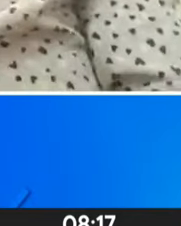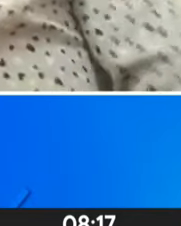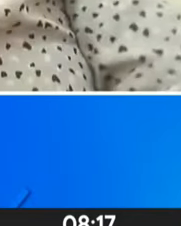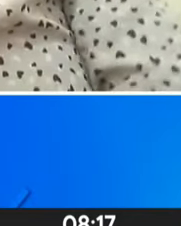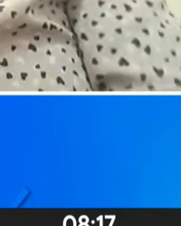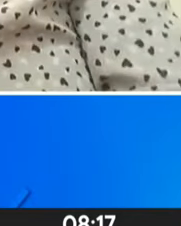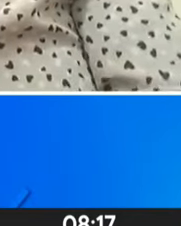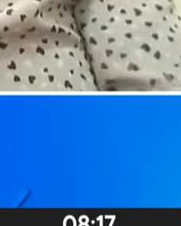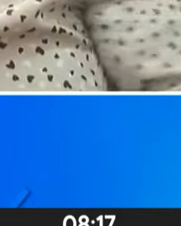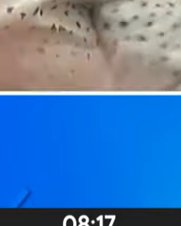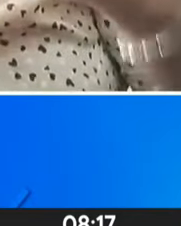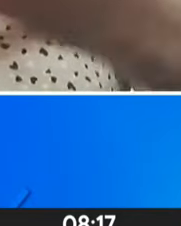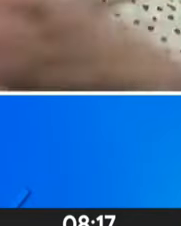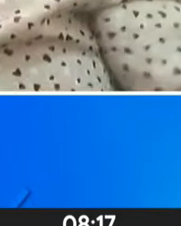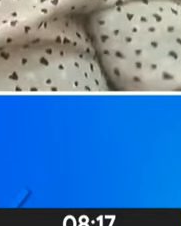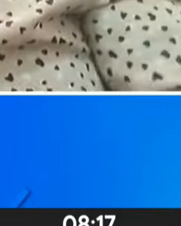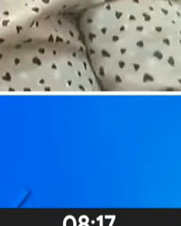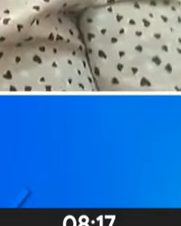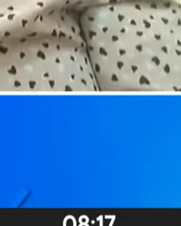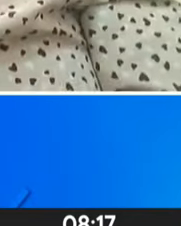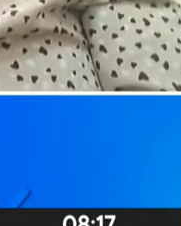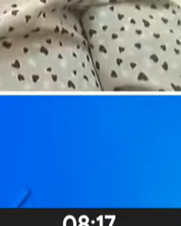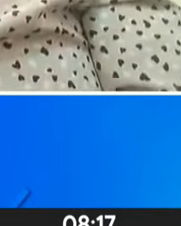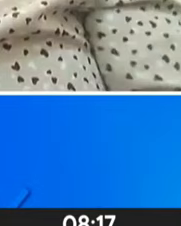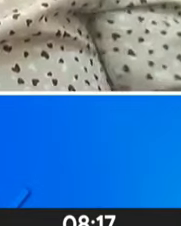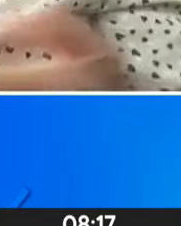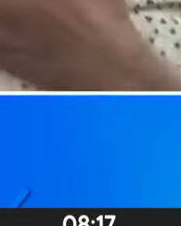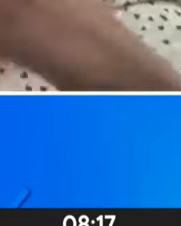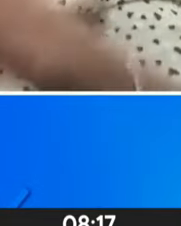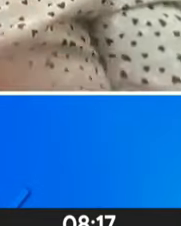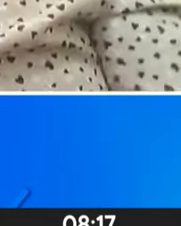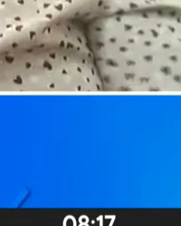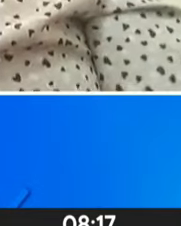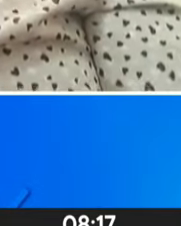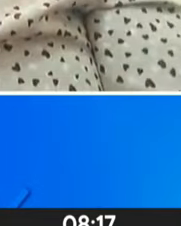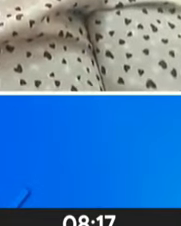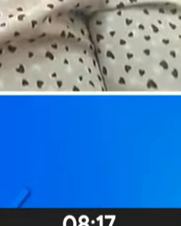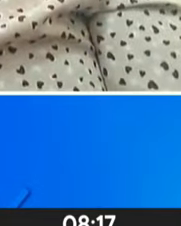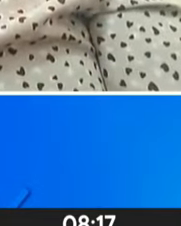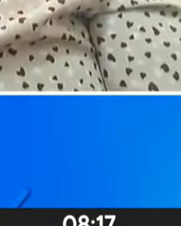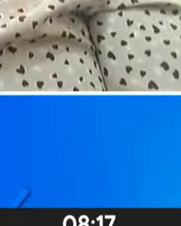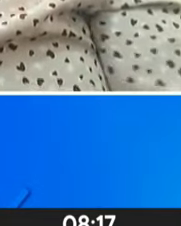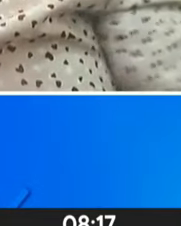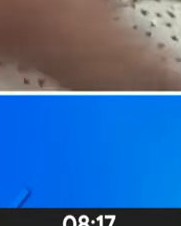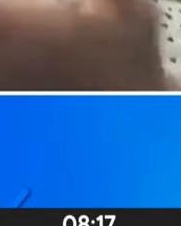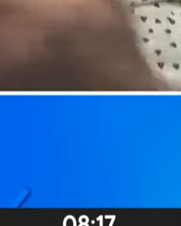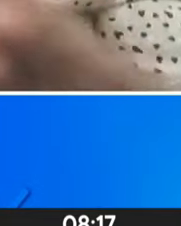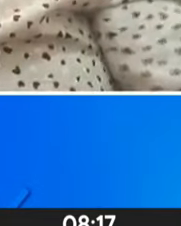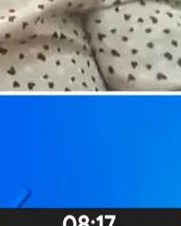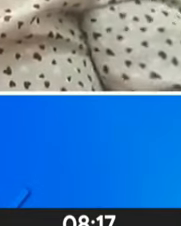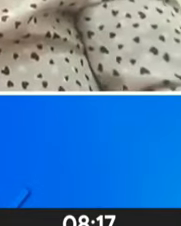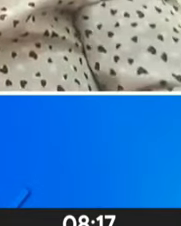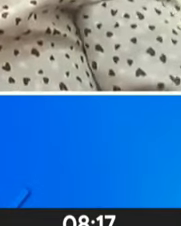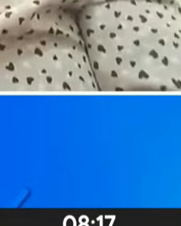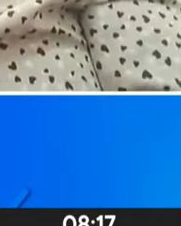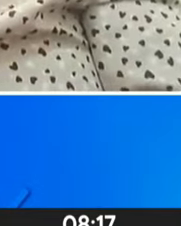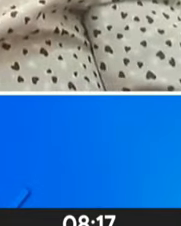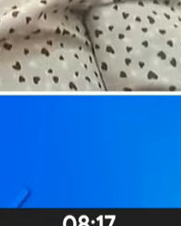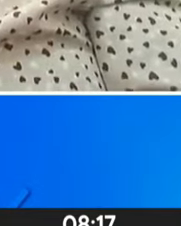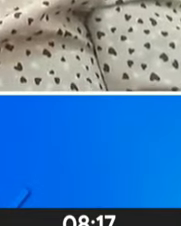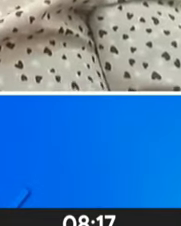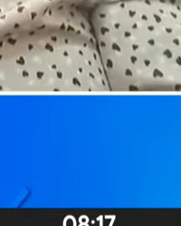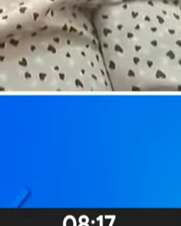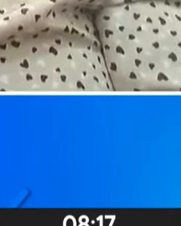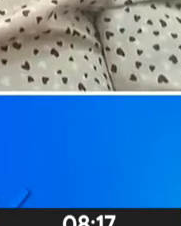Buenos días, Álex. ¿Cómo estás? Gracias por permitirme llegar a través de esta teleaudiencia nacional y poder vertir mi